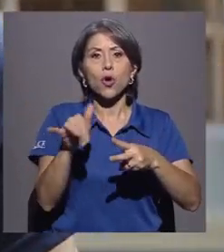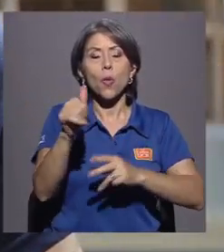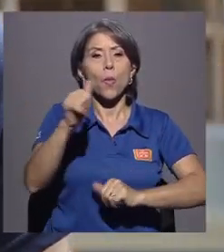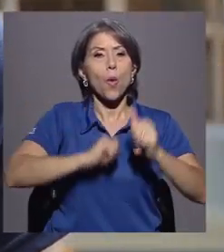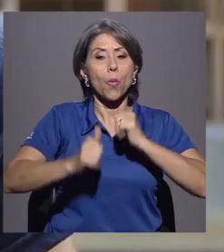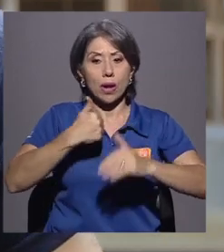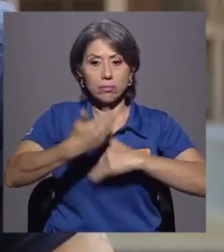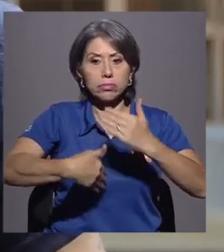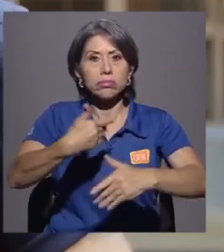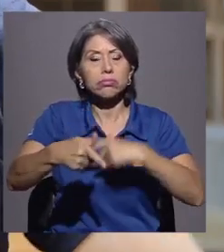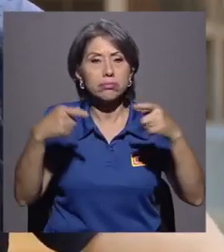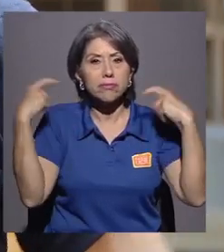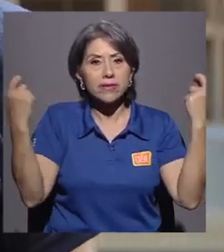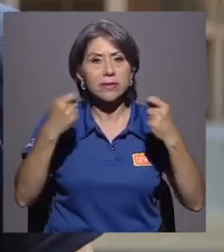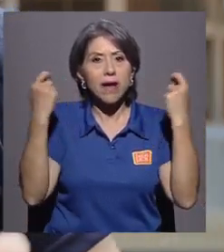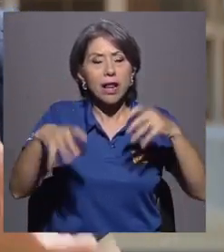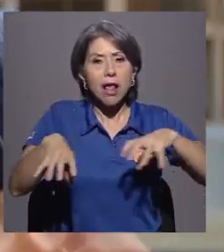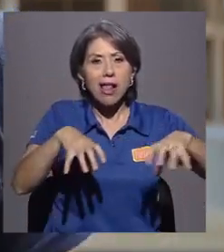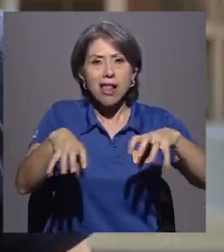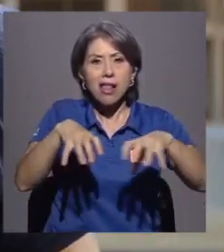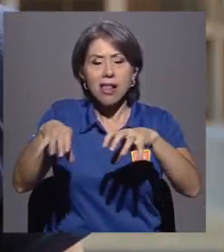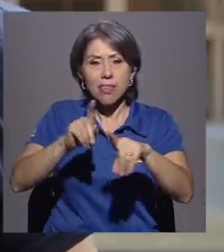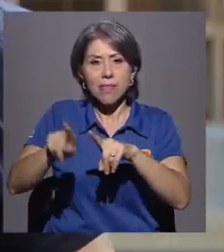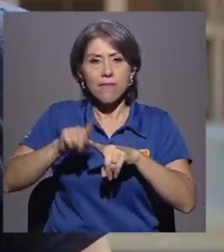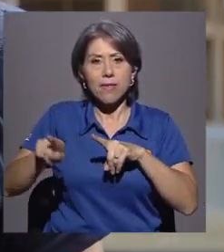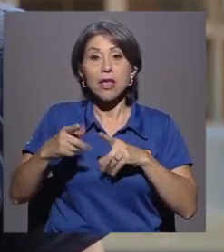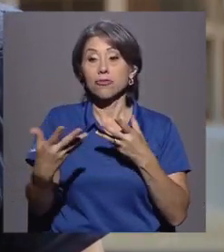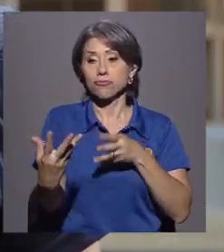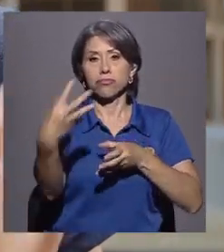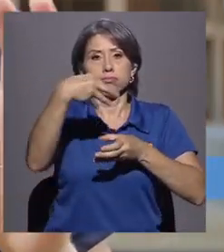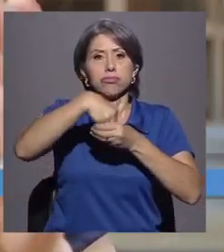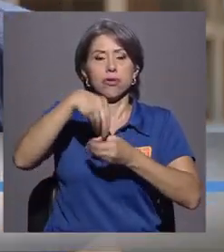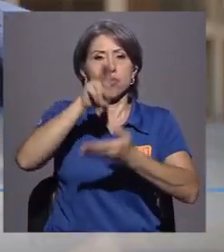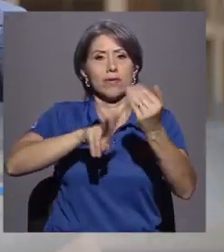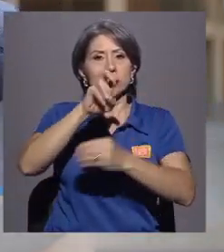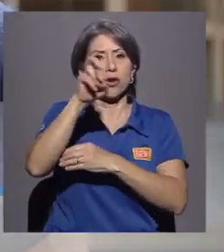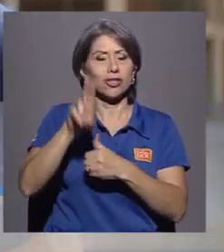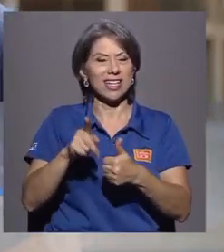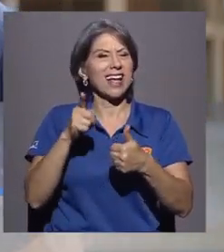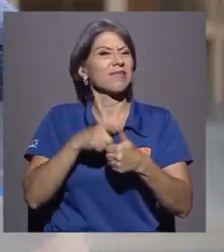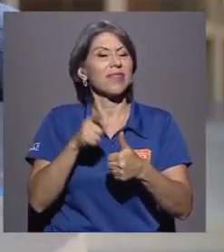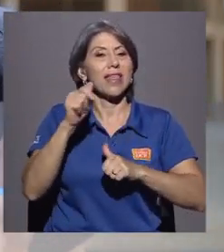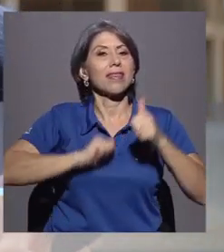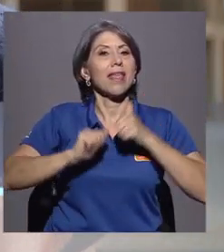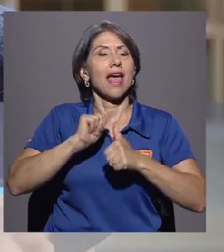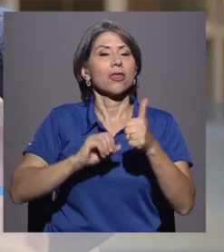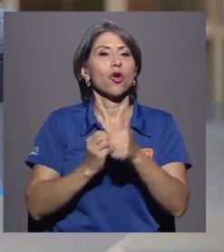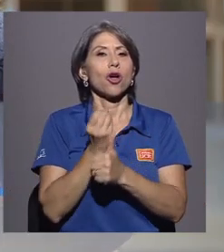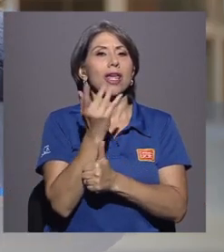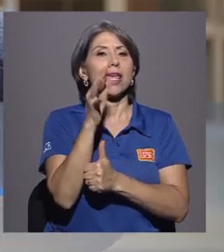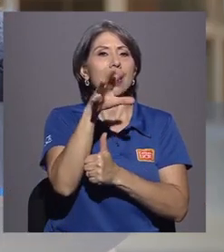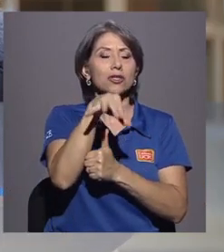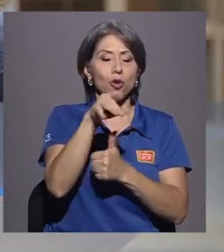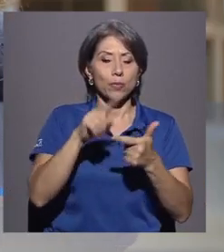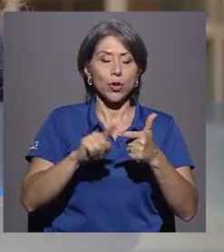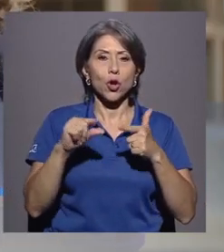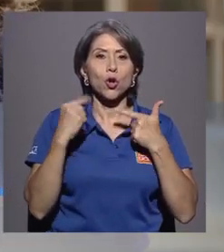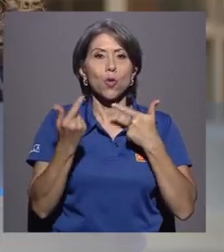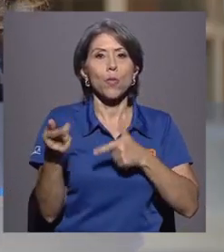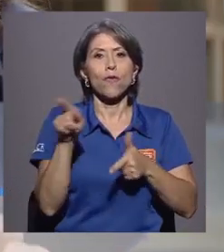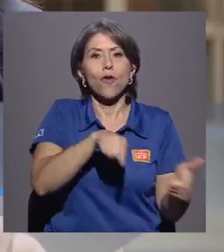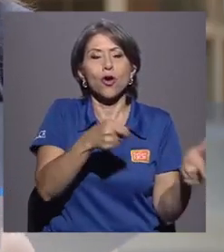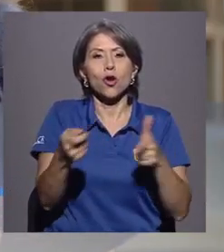evolucionó a festival, se ha incorporado dentro de la Universidad de Costa Rica, el Teatro Girasol, está el grupo folclórico de Aisha